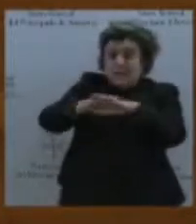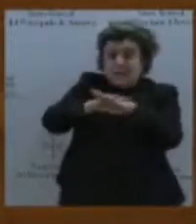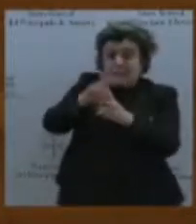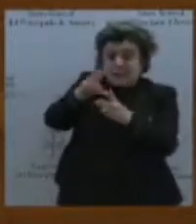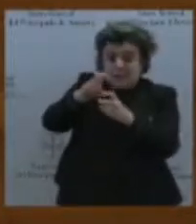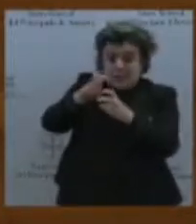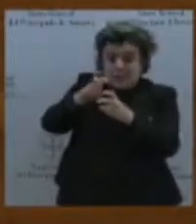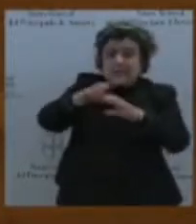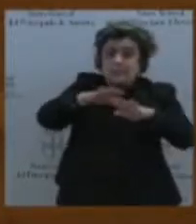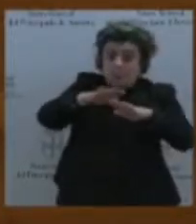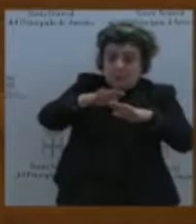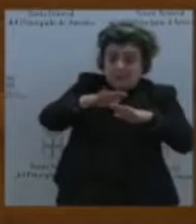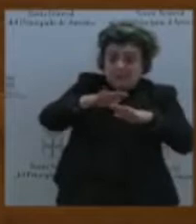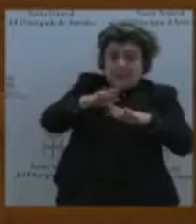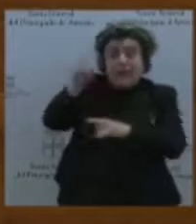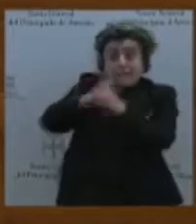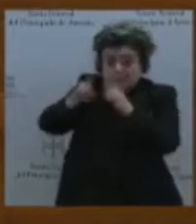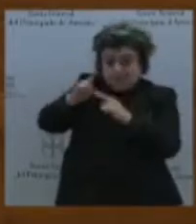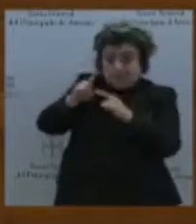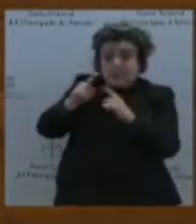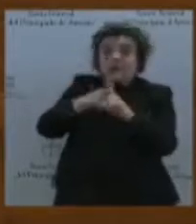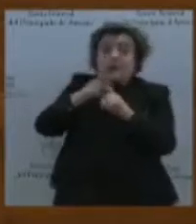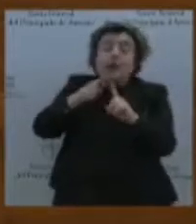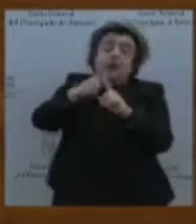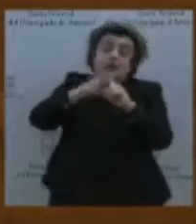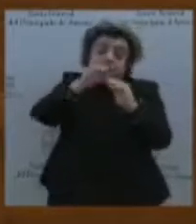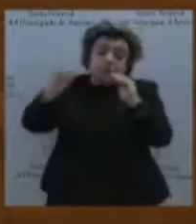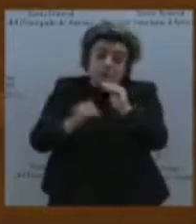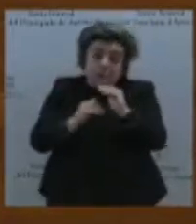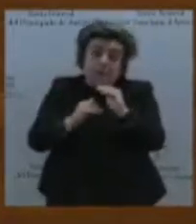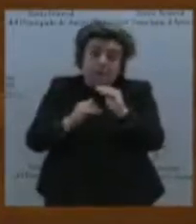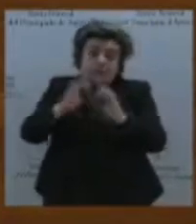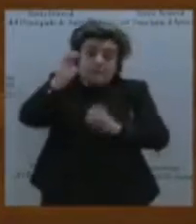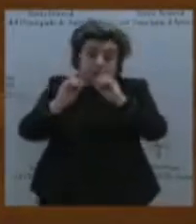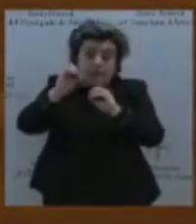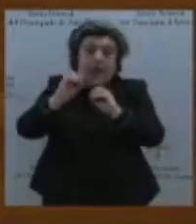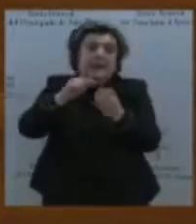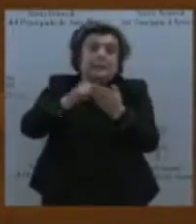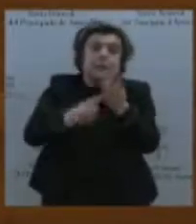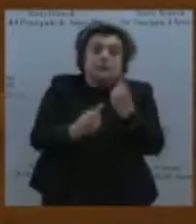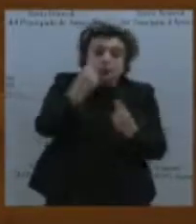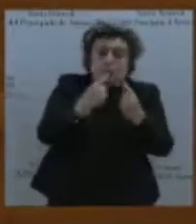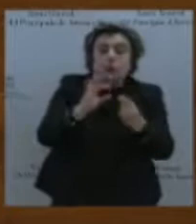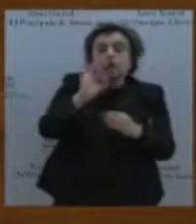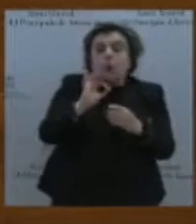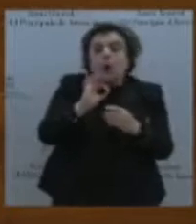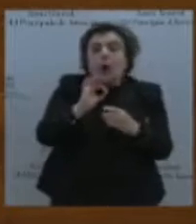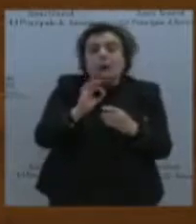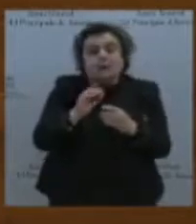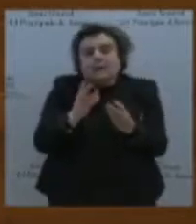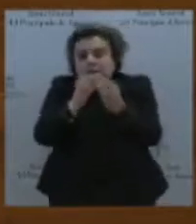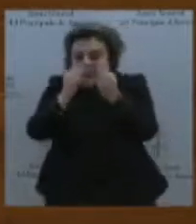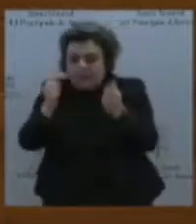tipos inferiores a los deseables en determinados impuestos o incluso a la desaparición de figuras que cumplen una función redistributiva